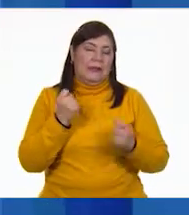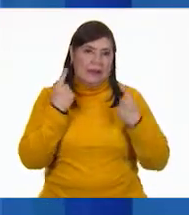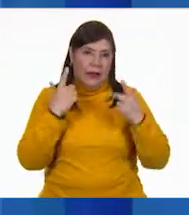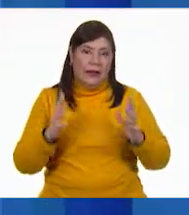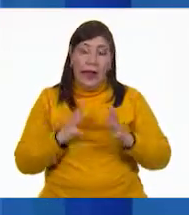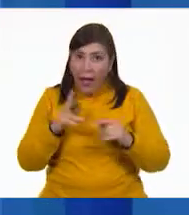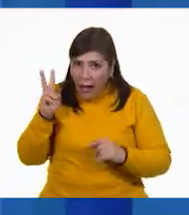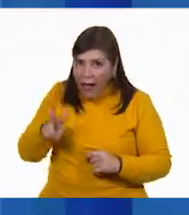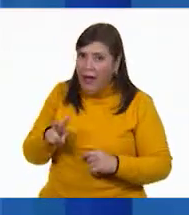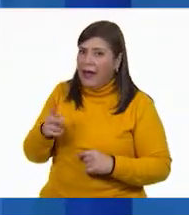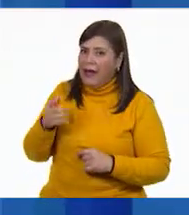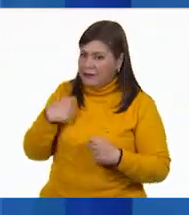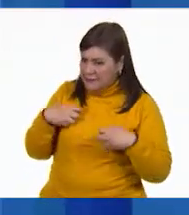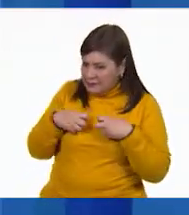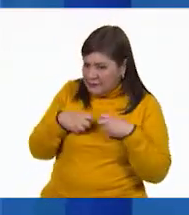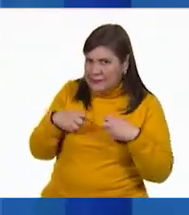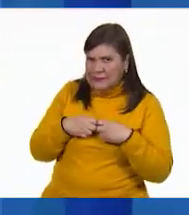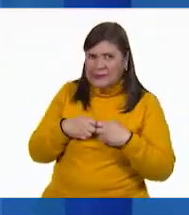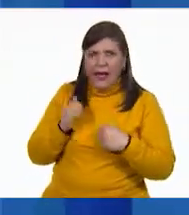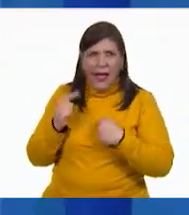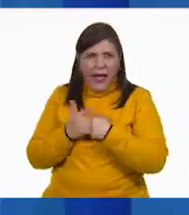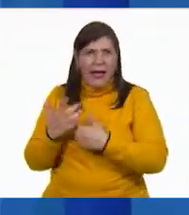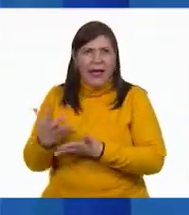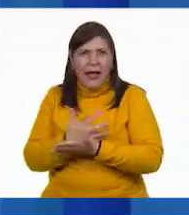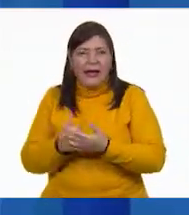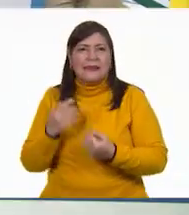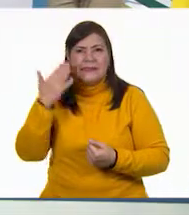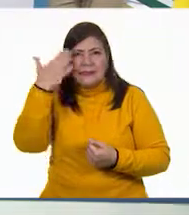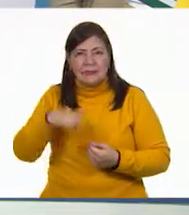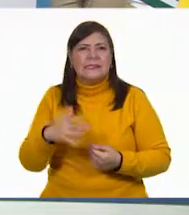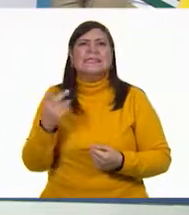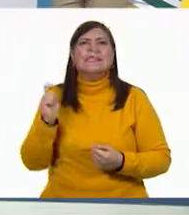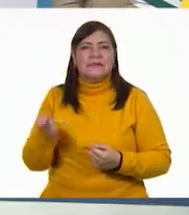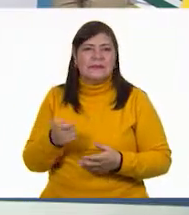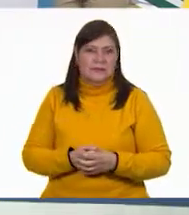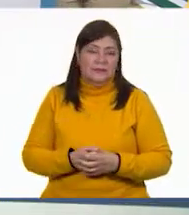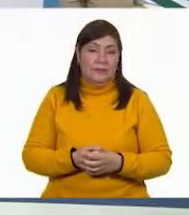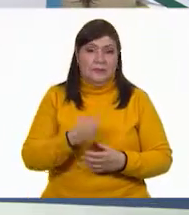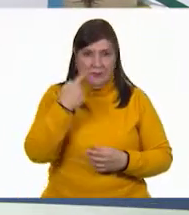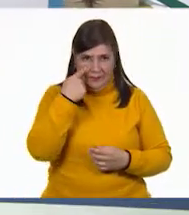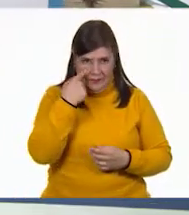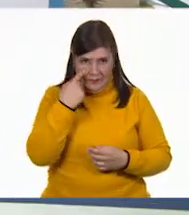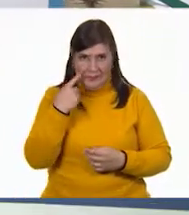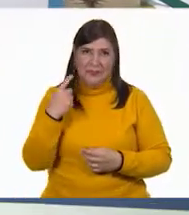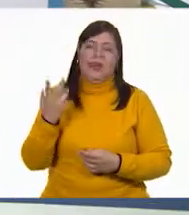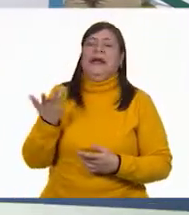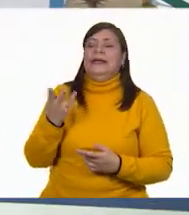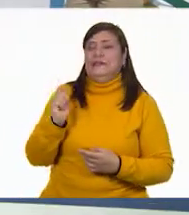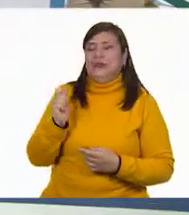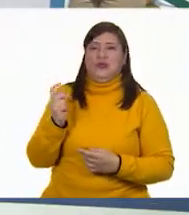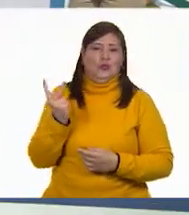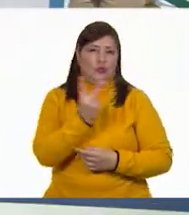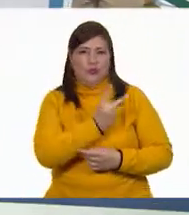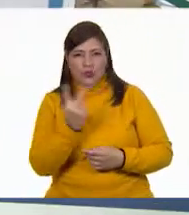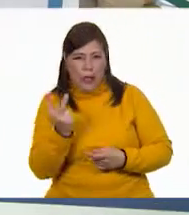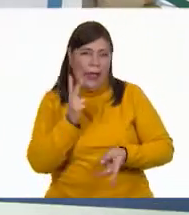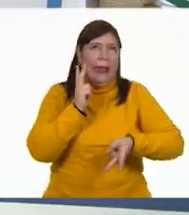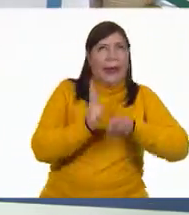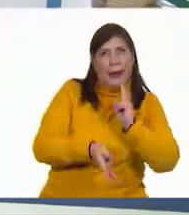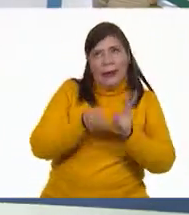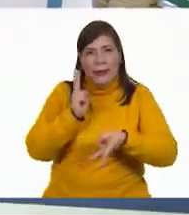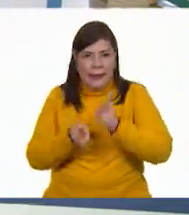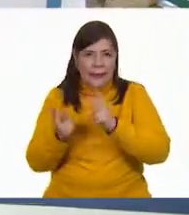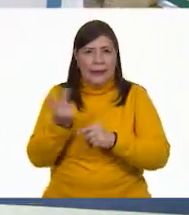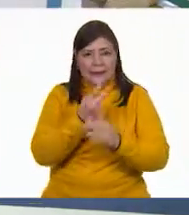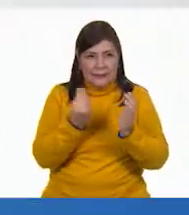dieron ansias y nervios. ¿Qué será? Pues, miren, mientras ustedes estaban aquí dando la clase con el profesor